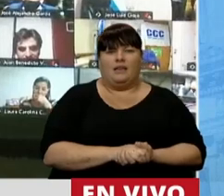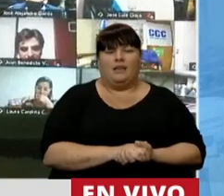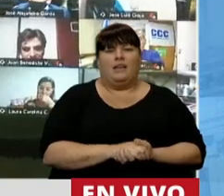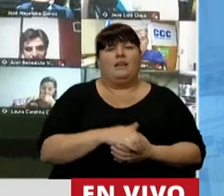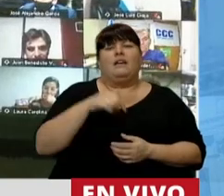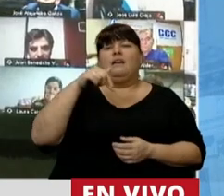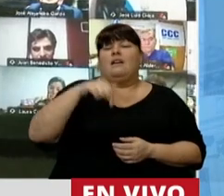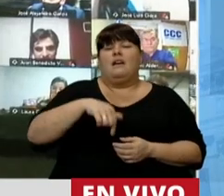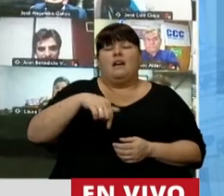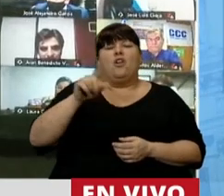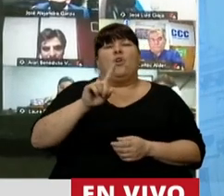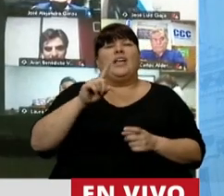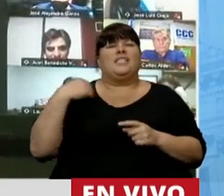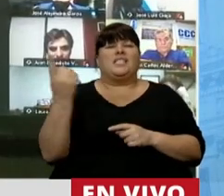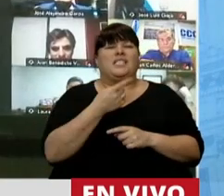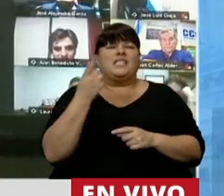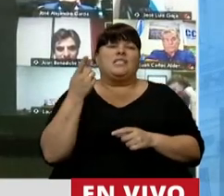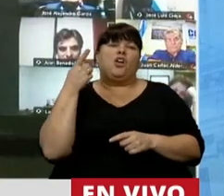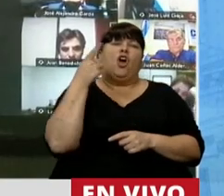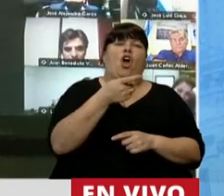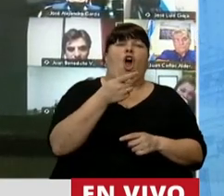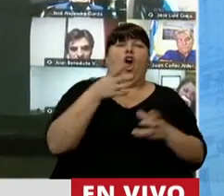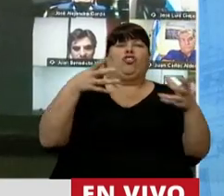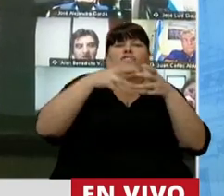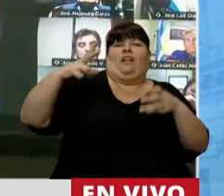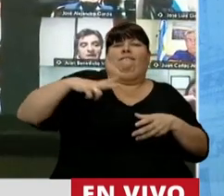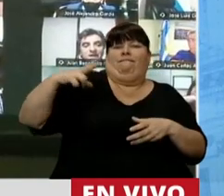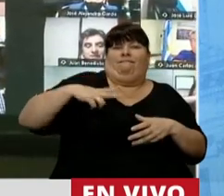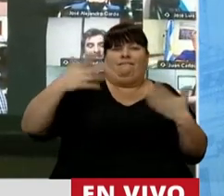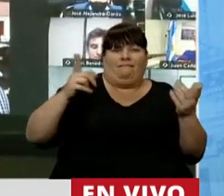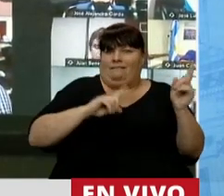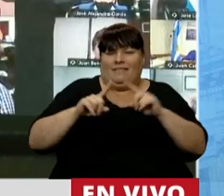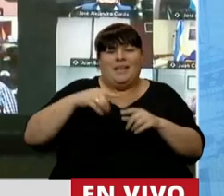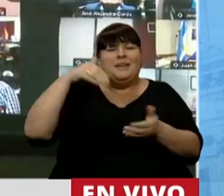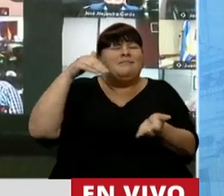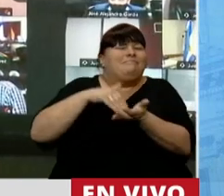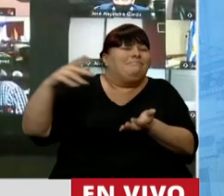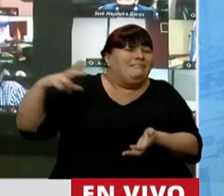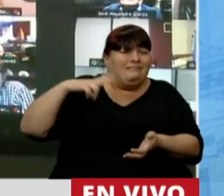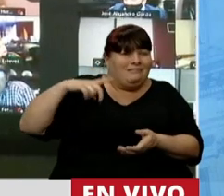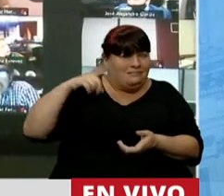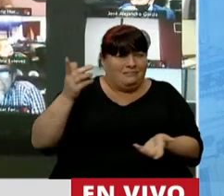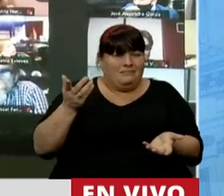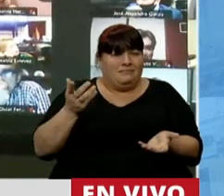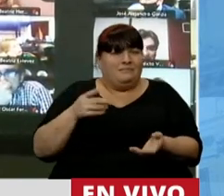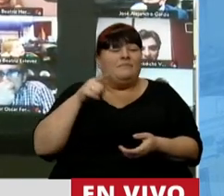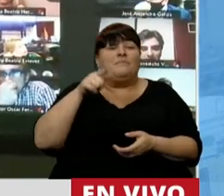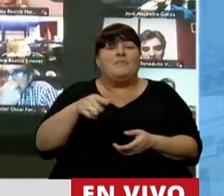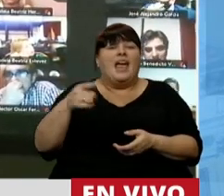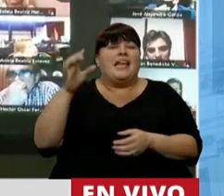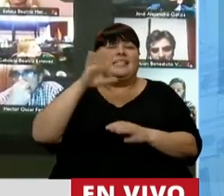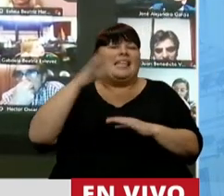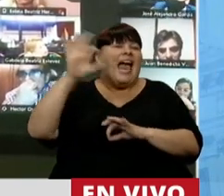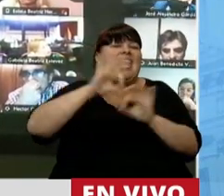acá no estamos persiguiendo grandes fortunas ociosas, multimillonarias, esas que no